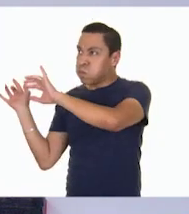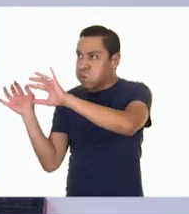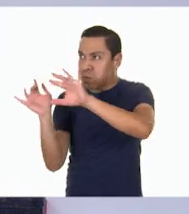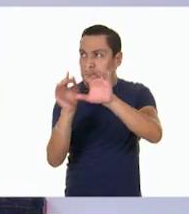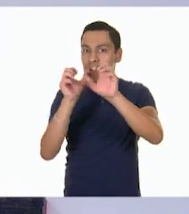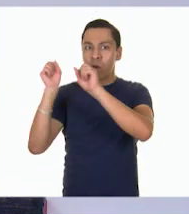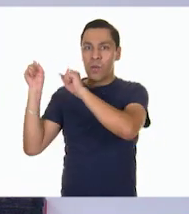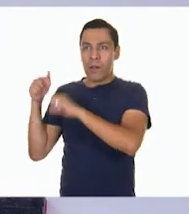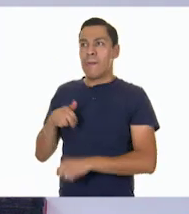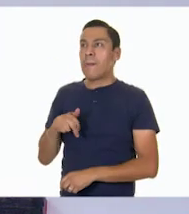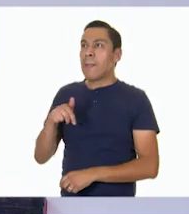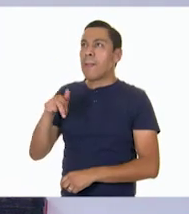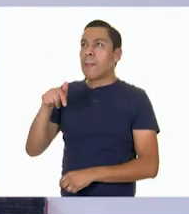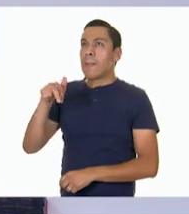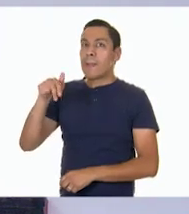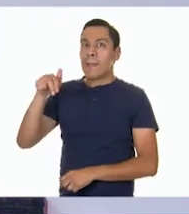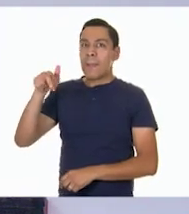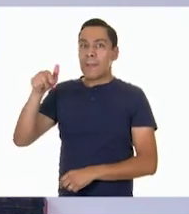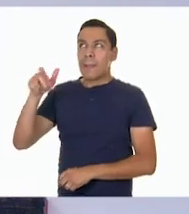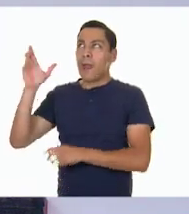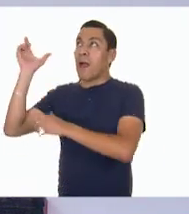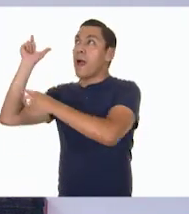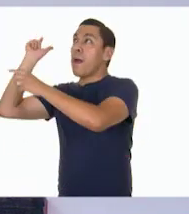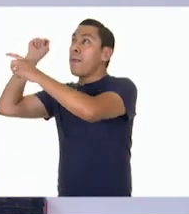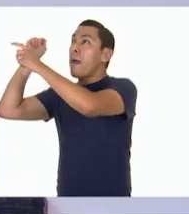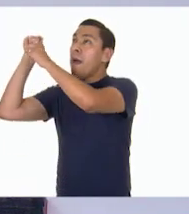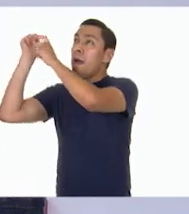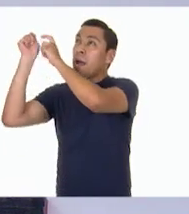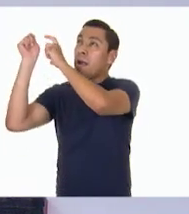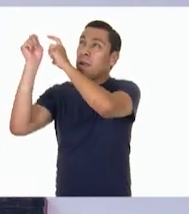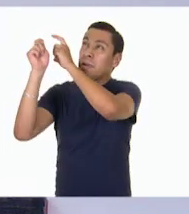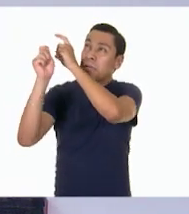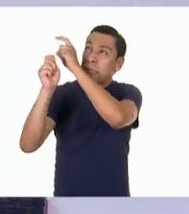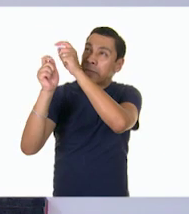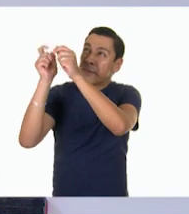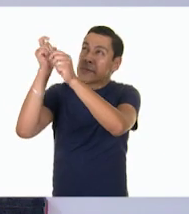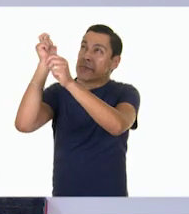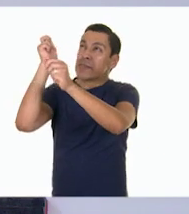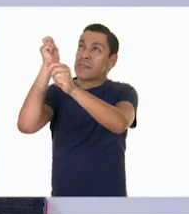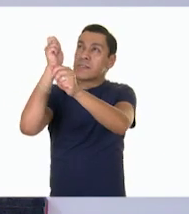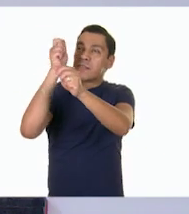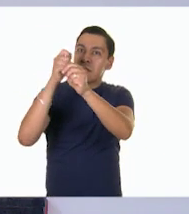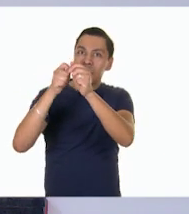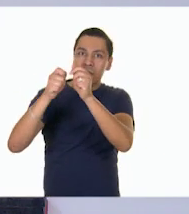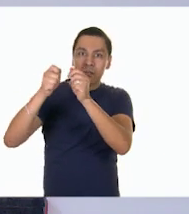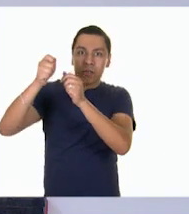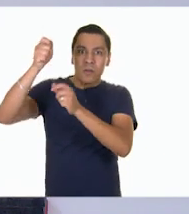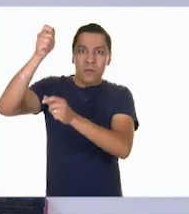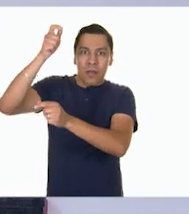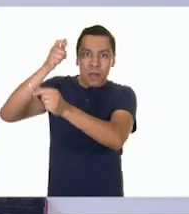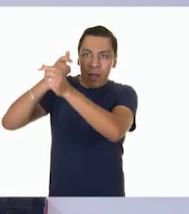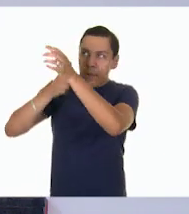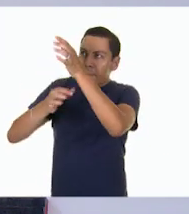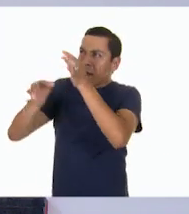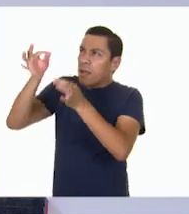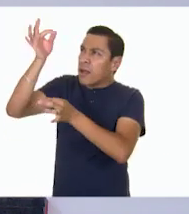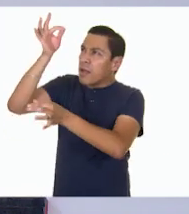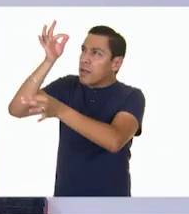sube hasta la colina y luego empieza a descender, pues el papalote va a empezar a volar.